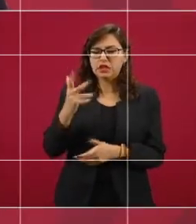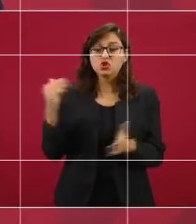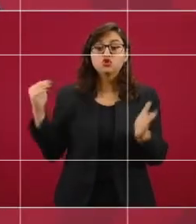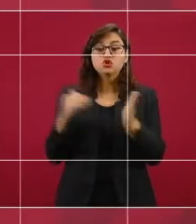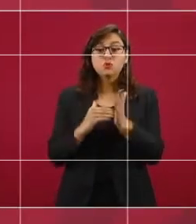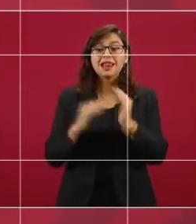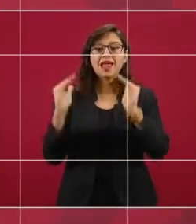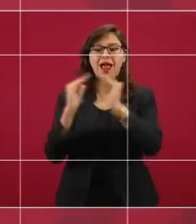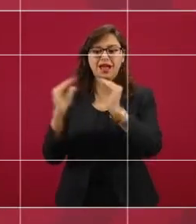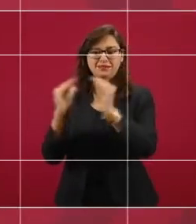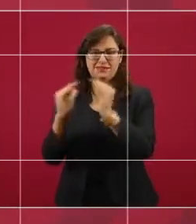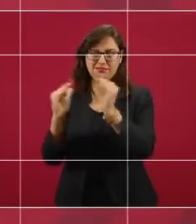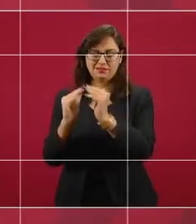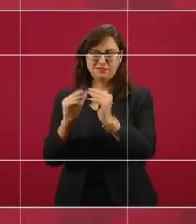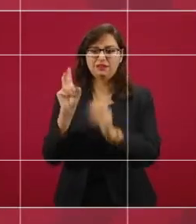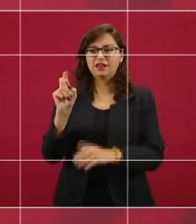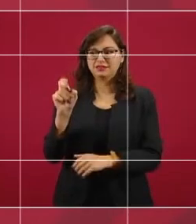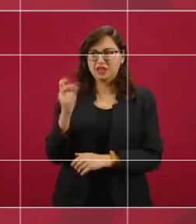domicilios.